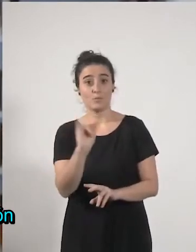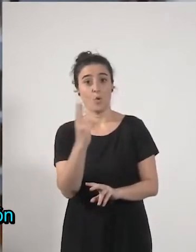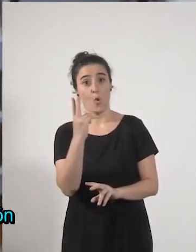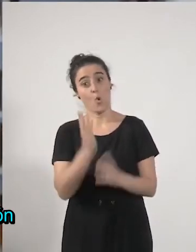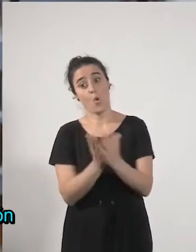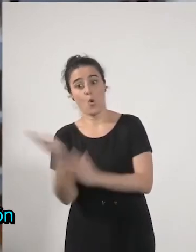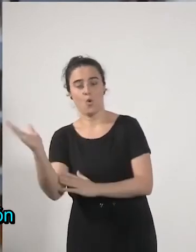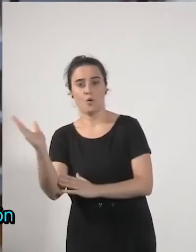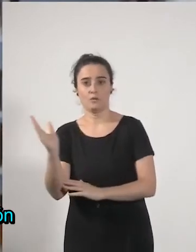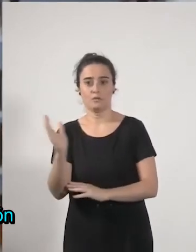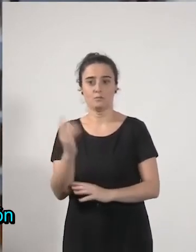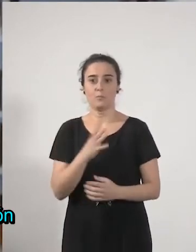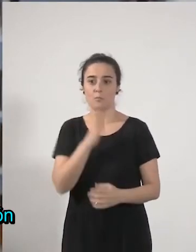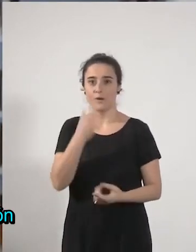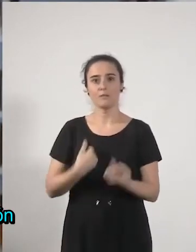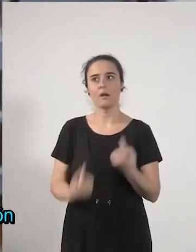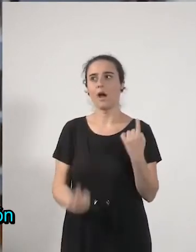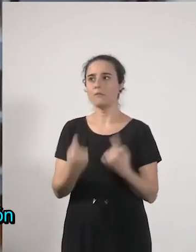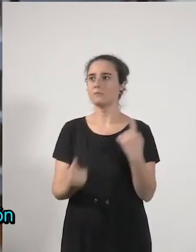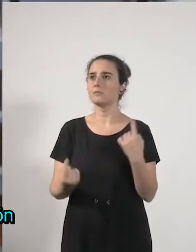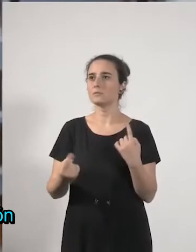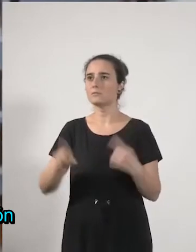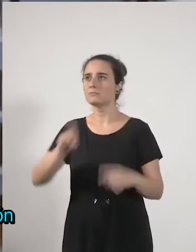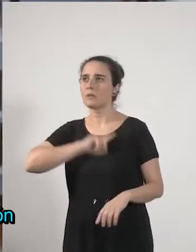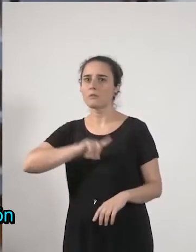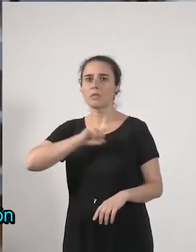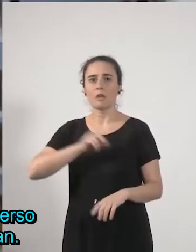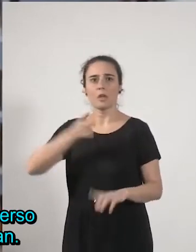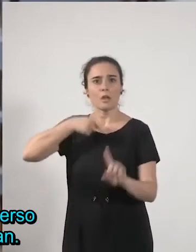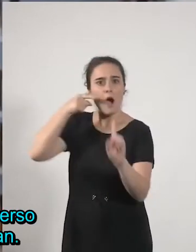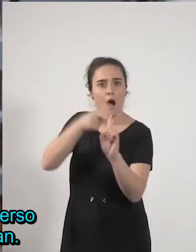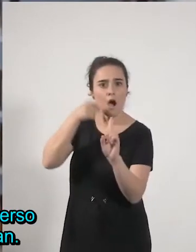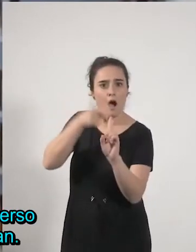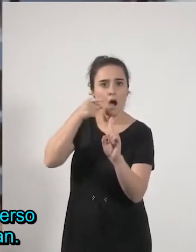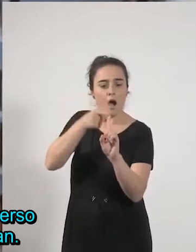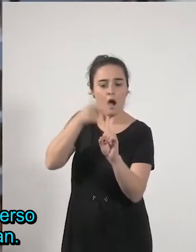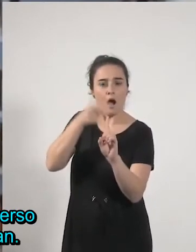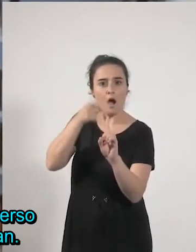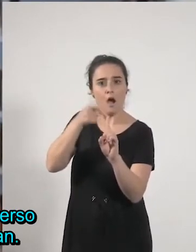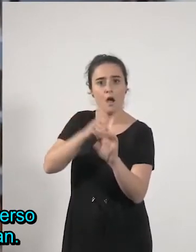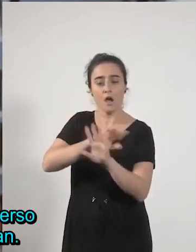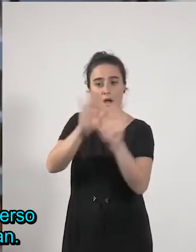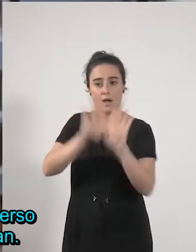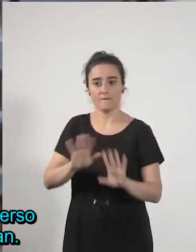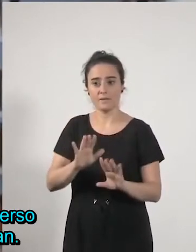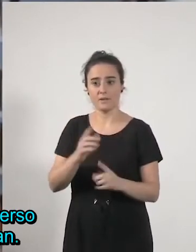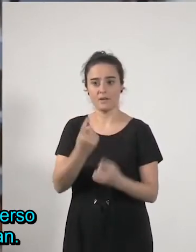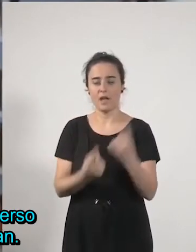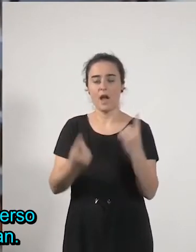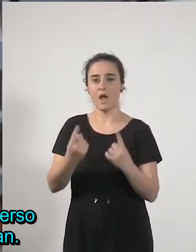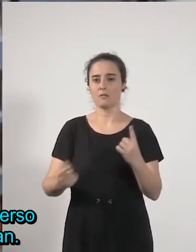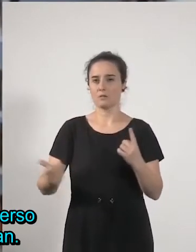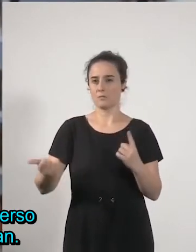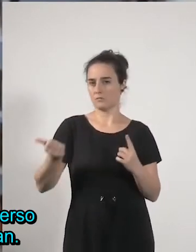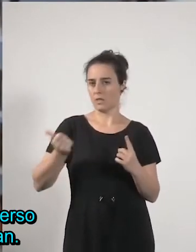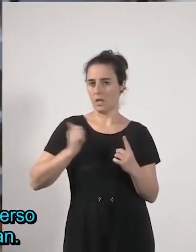este a veces tengo la impresión de que de tanto insistir después hay quien hacen un uso perverso de lo que de